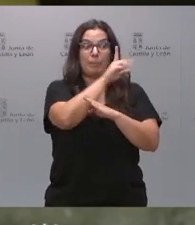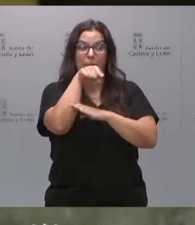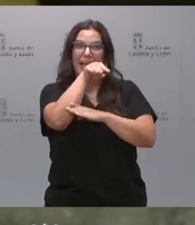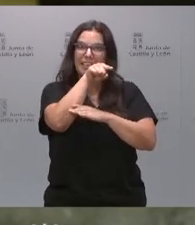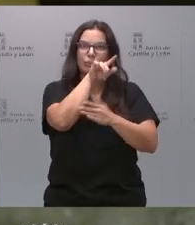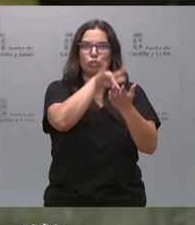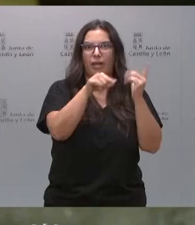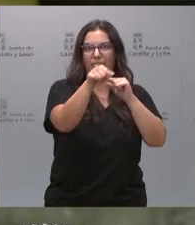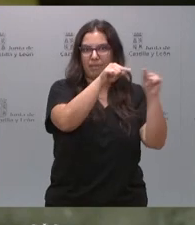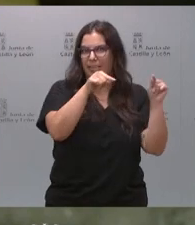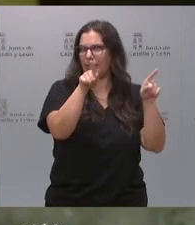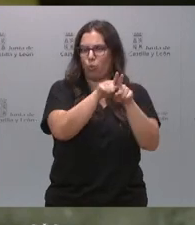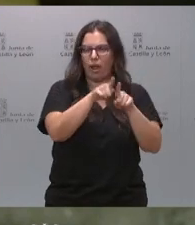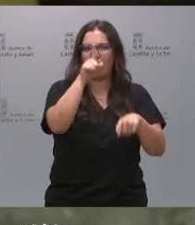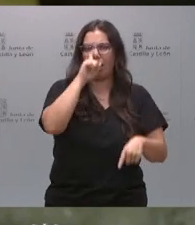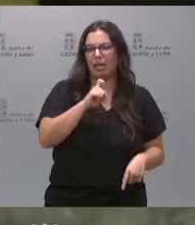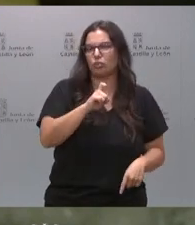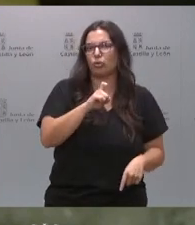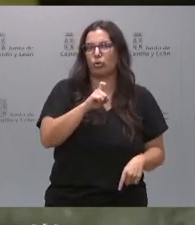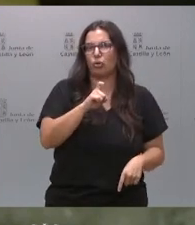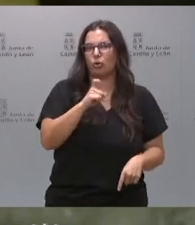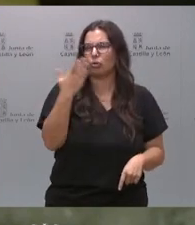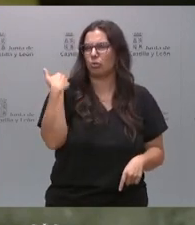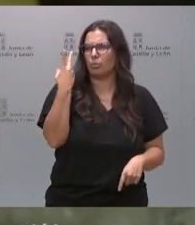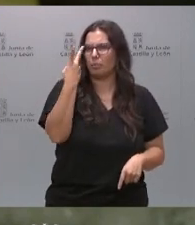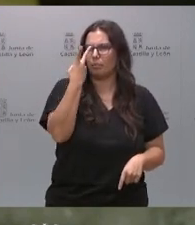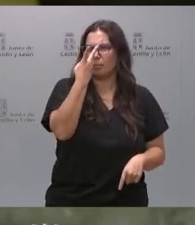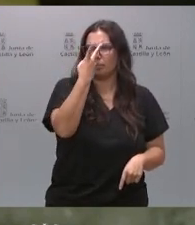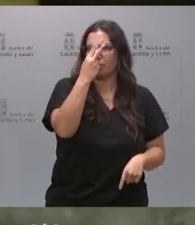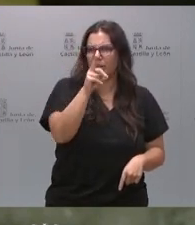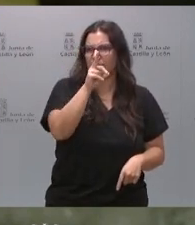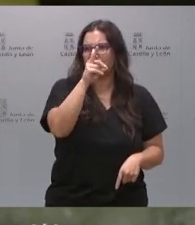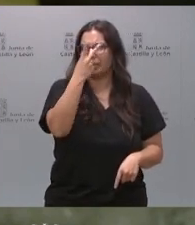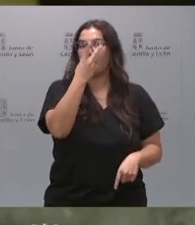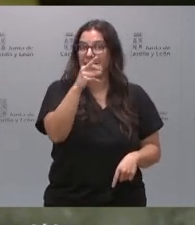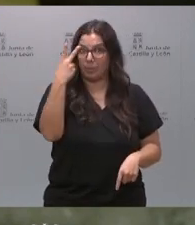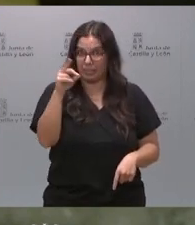Así se celebró en el año 2020.